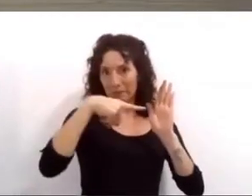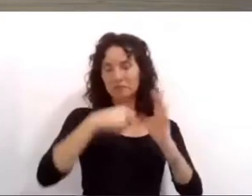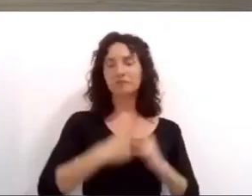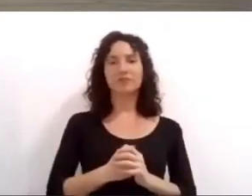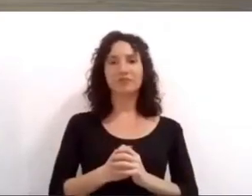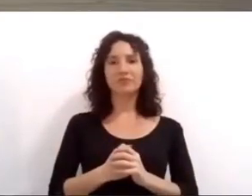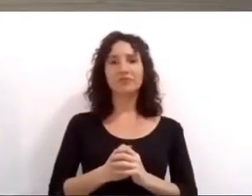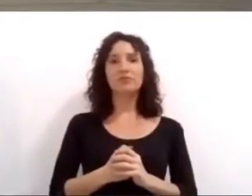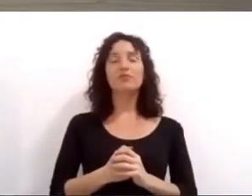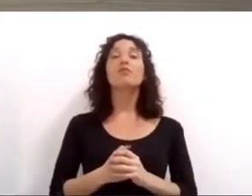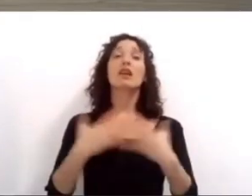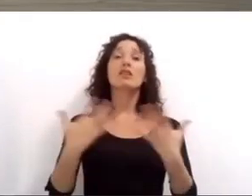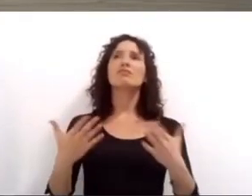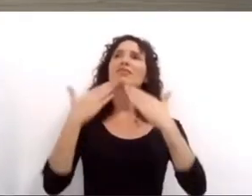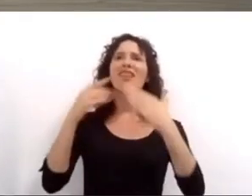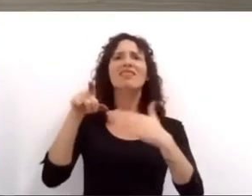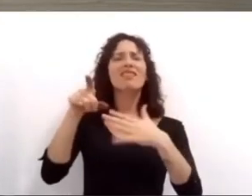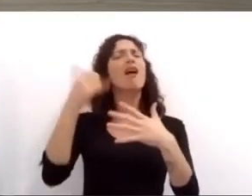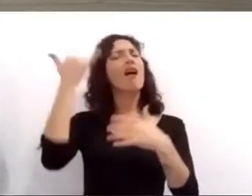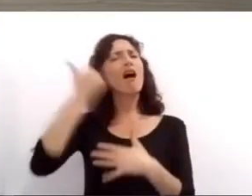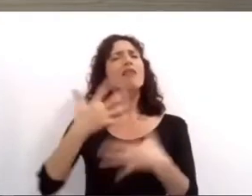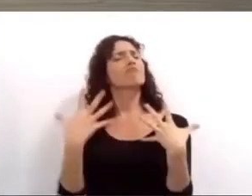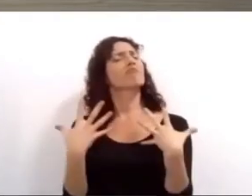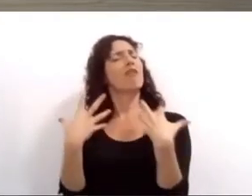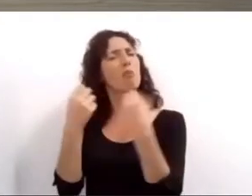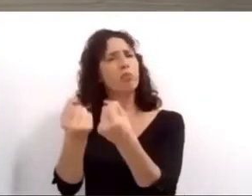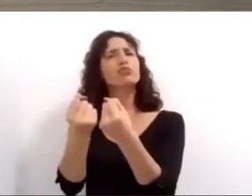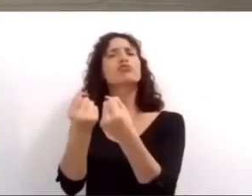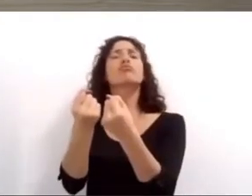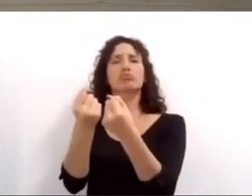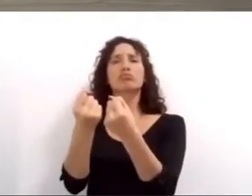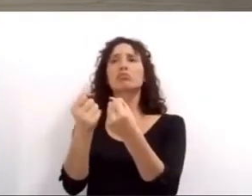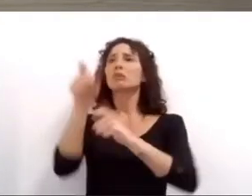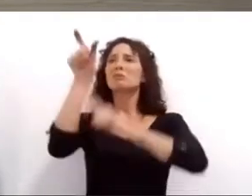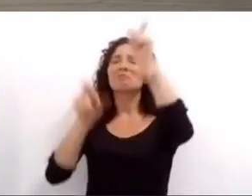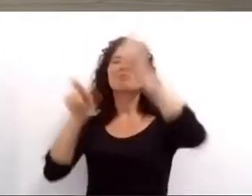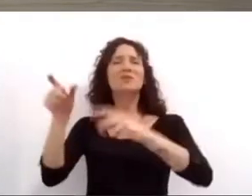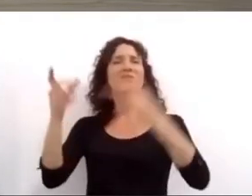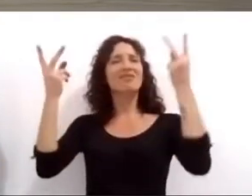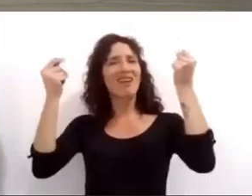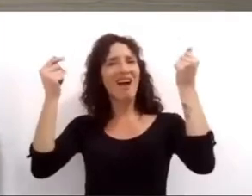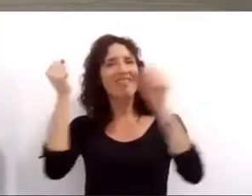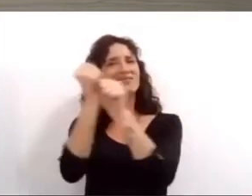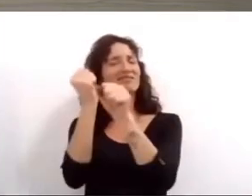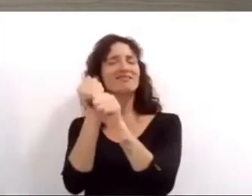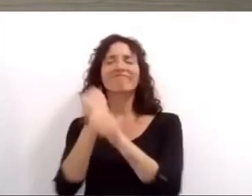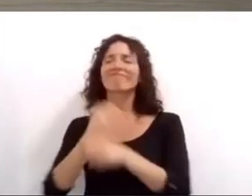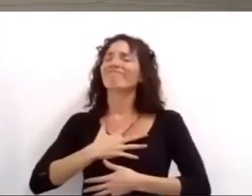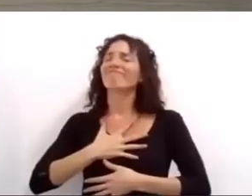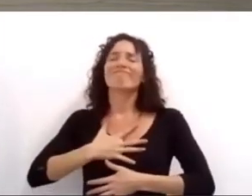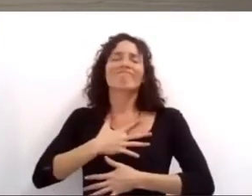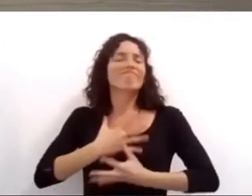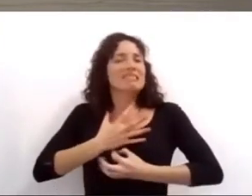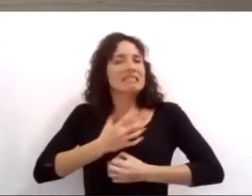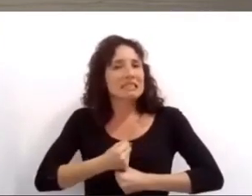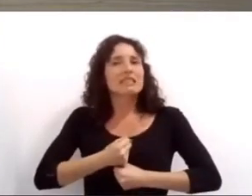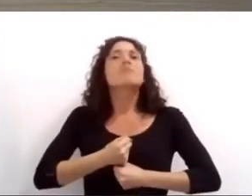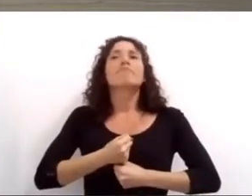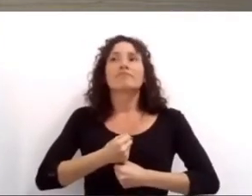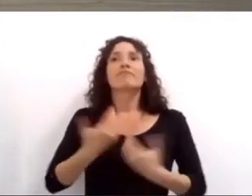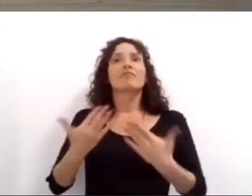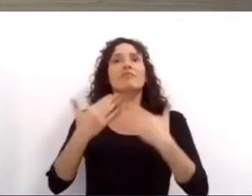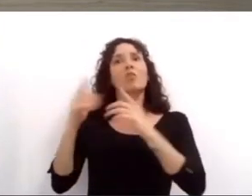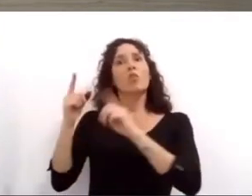a las trabajadoras y trabajadoras del campo cultural que atraviesan momentos de angustia e incertidumbre otro gran logro